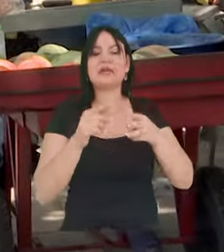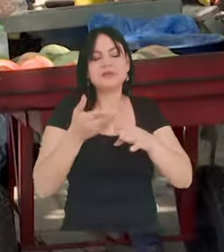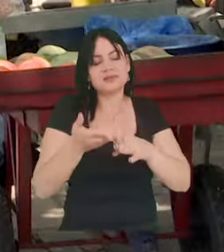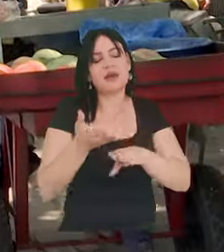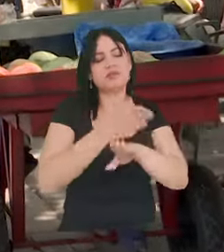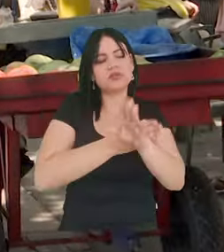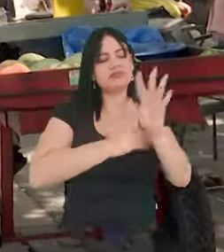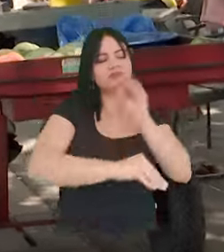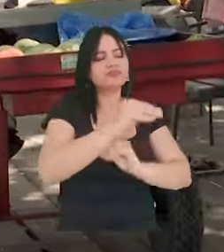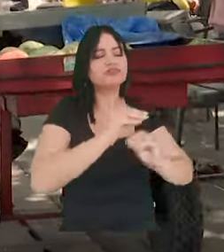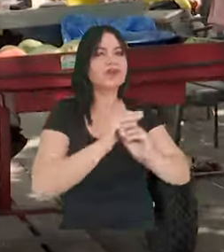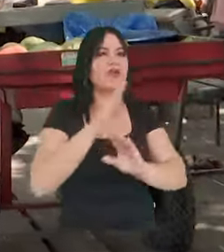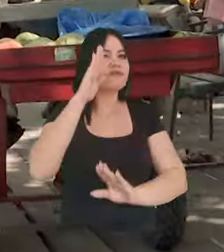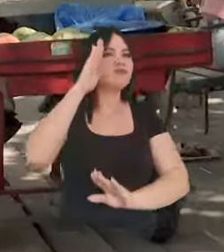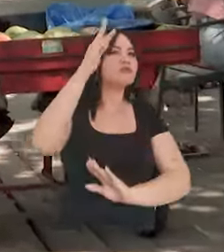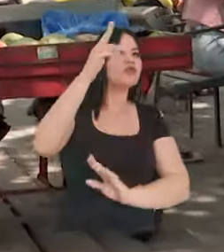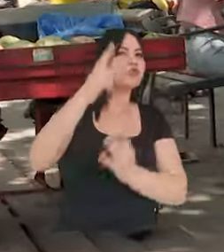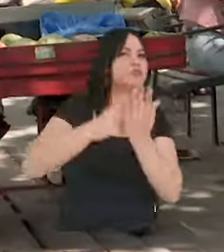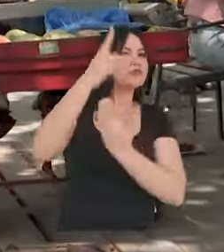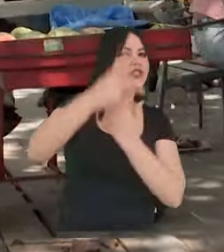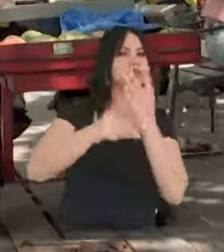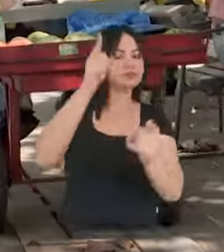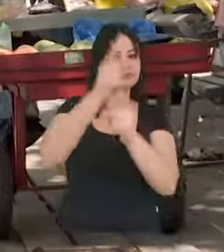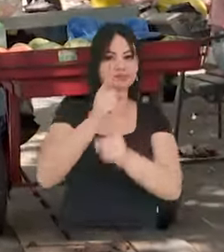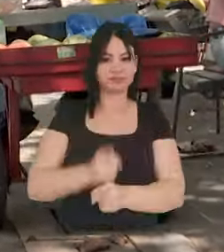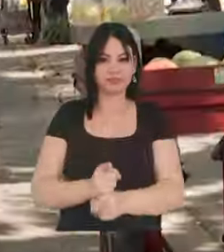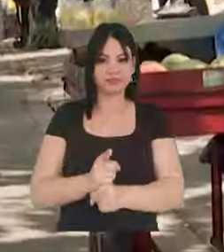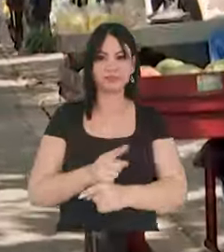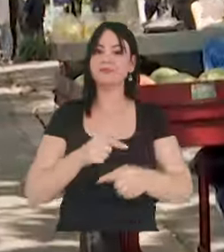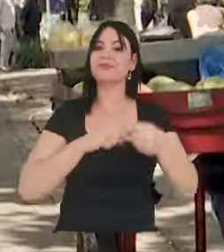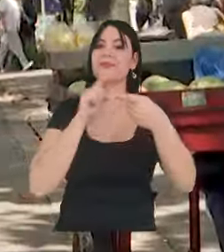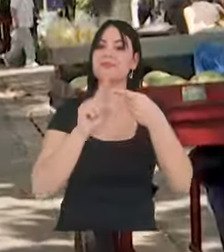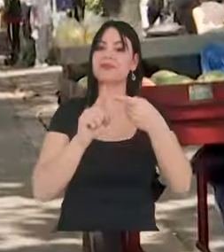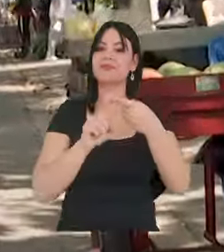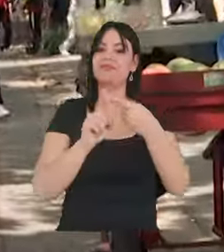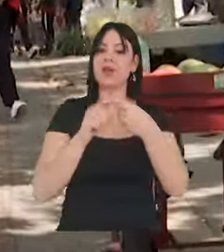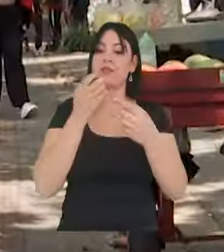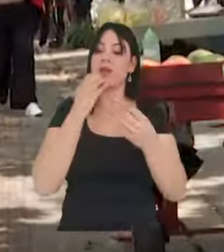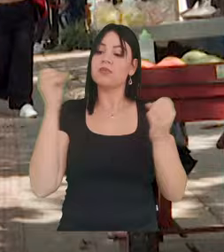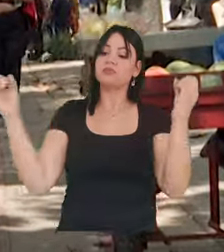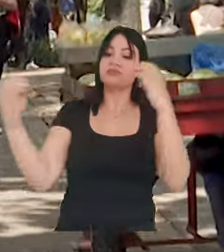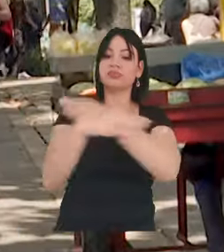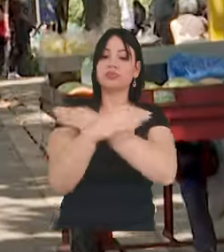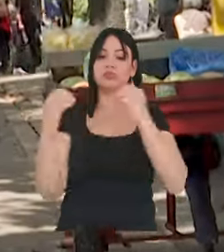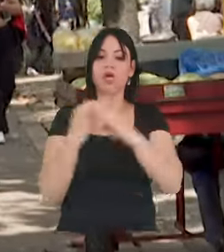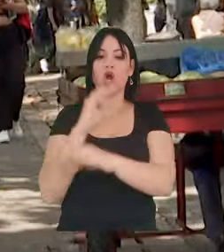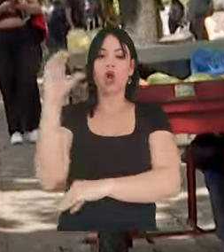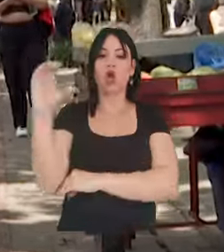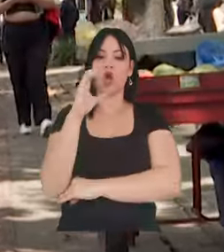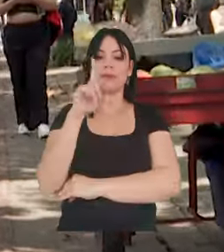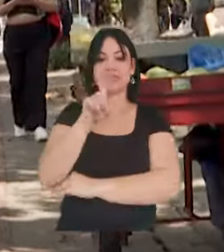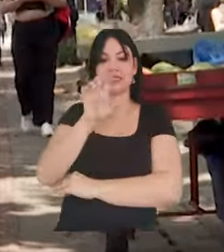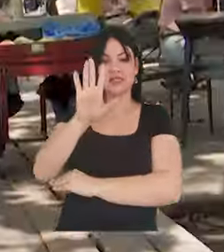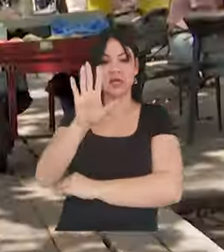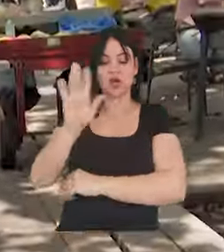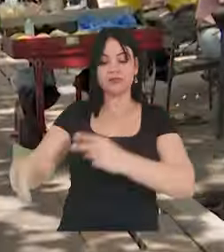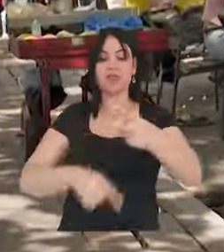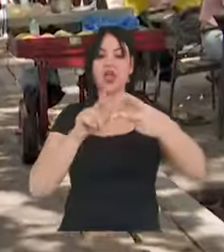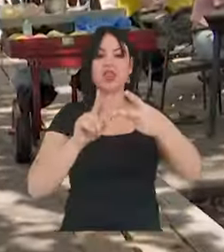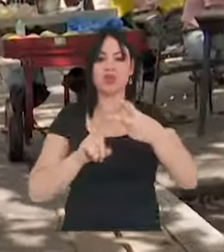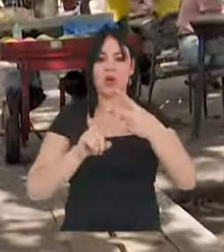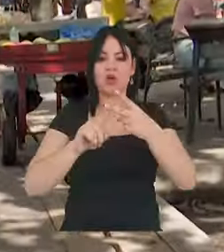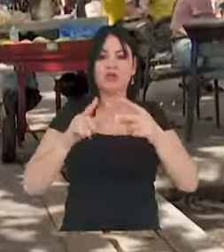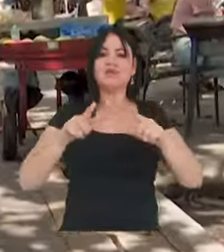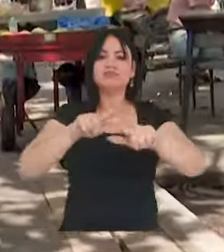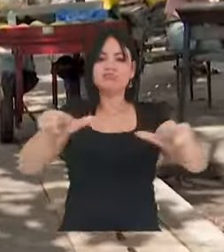son diseños que quedaron proyectados para luego poderlo ejecutar Uno, el intercambio vial entre Colombia con la 65 Dos,